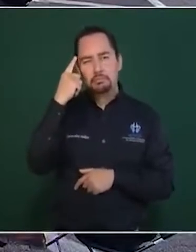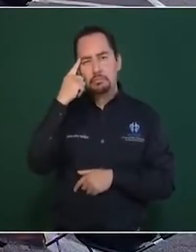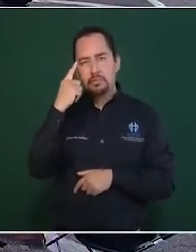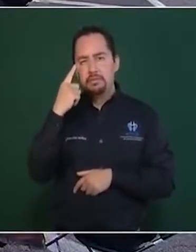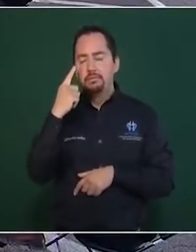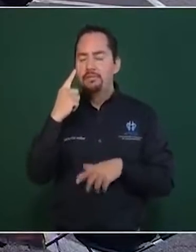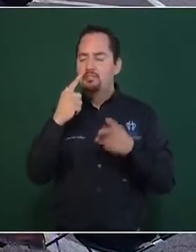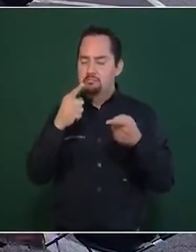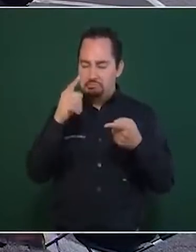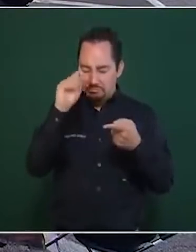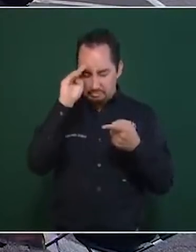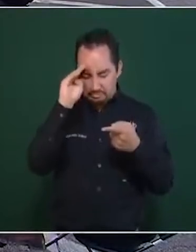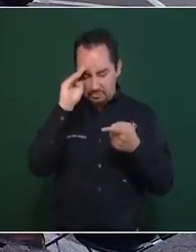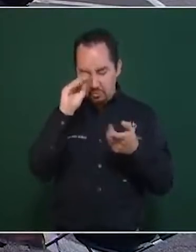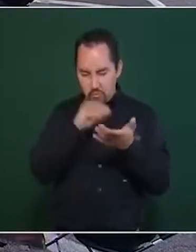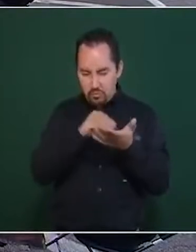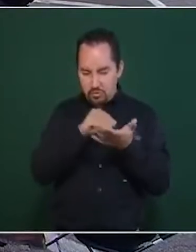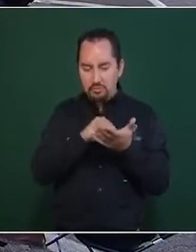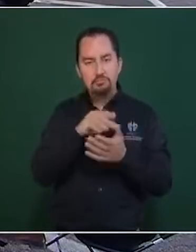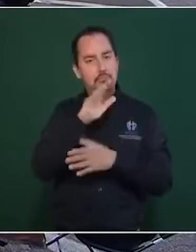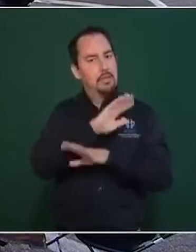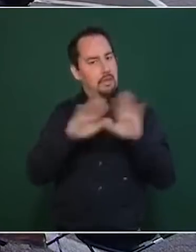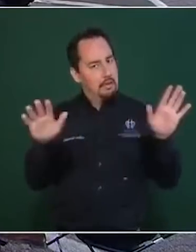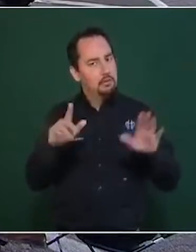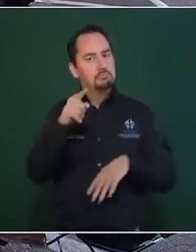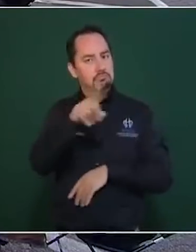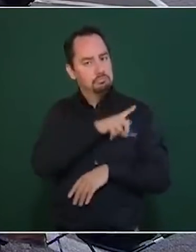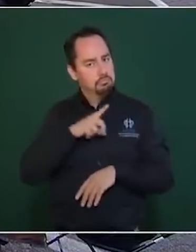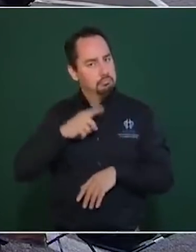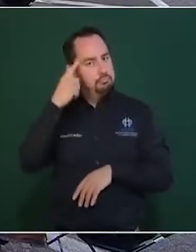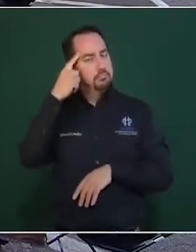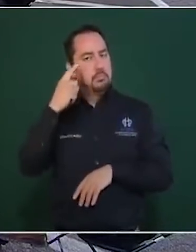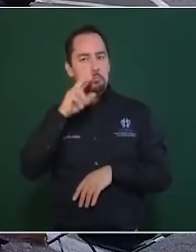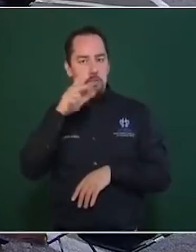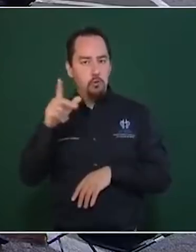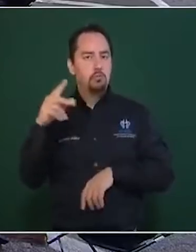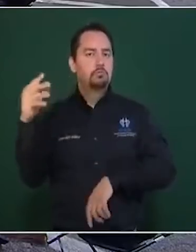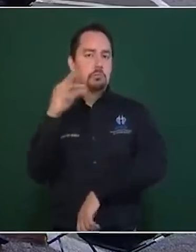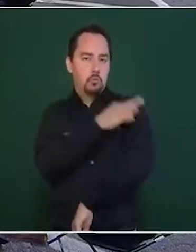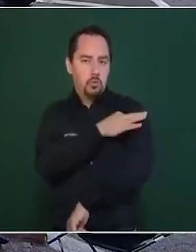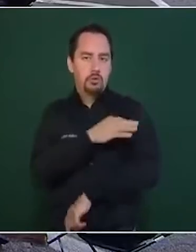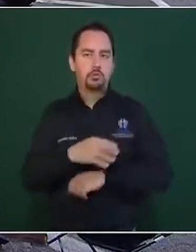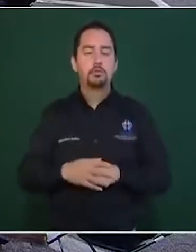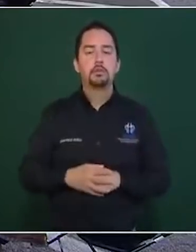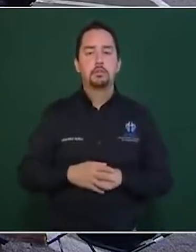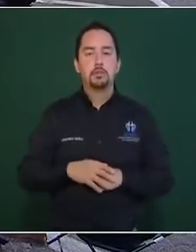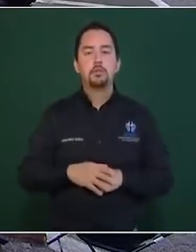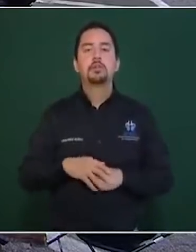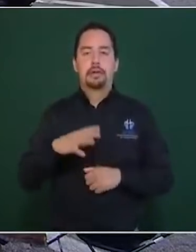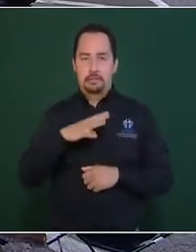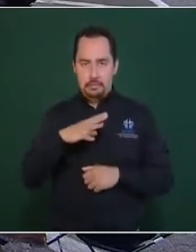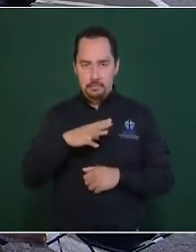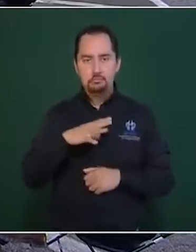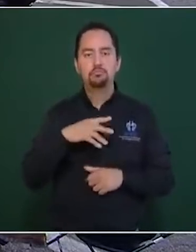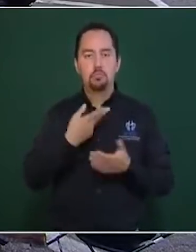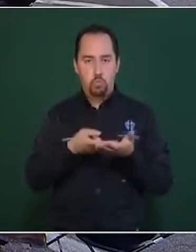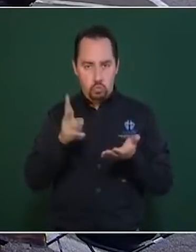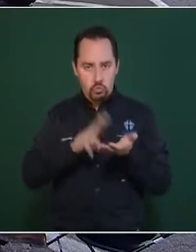no lo sigan pensando, que se vacunen, porque hay que protegernos. Y sí viene la vacuna de refuerzo